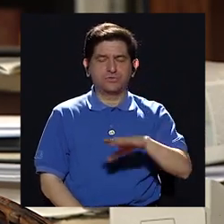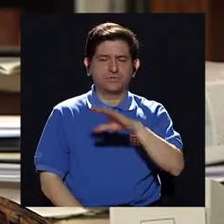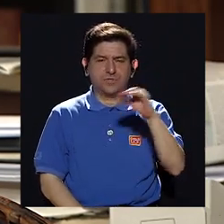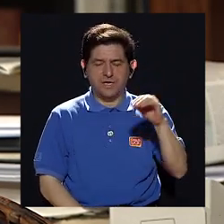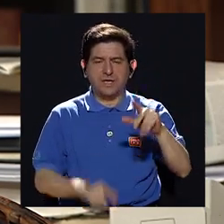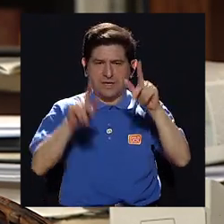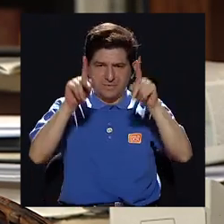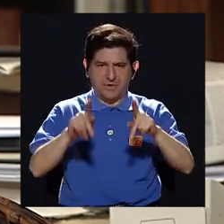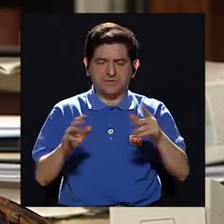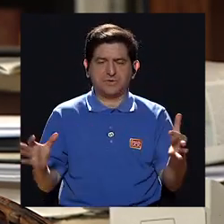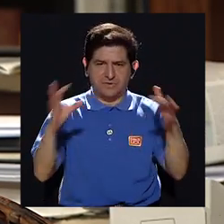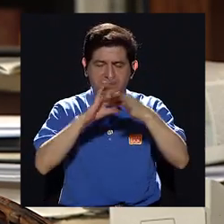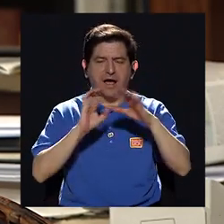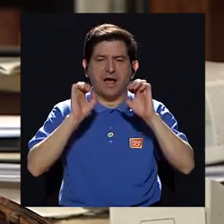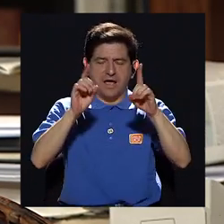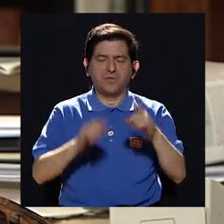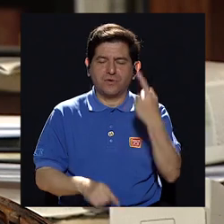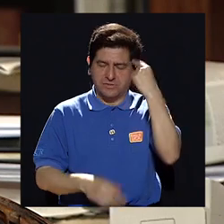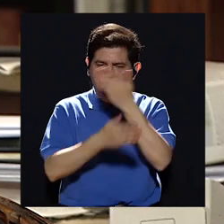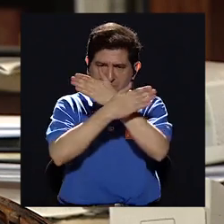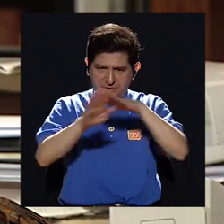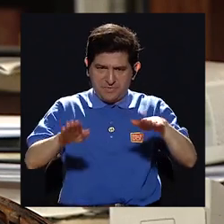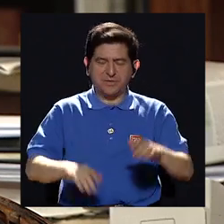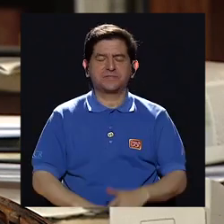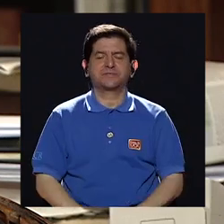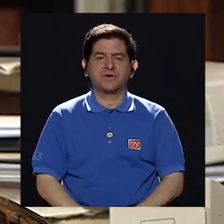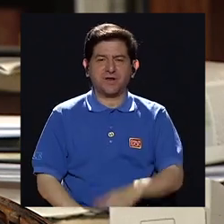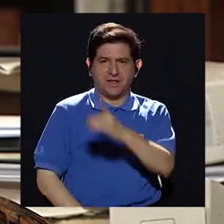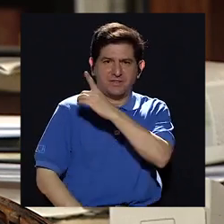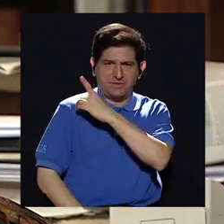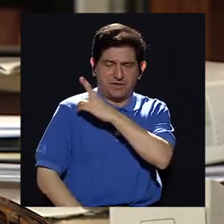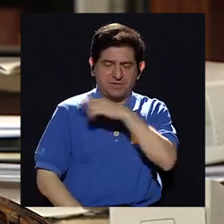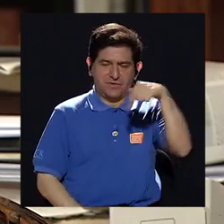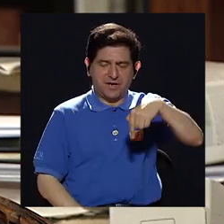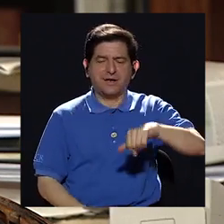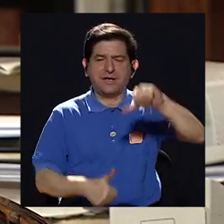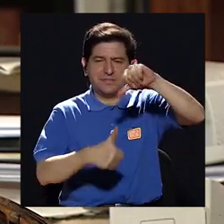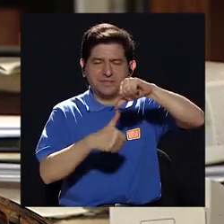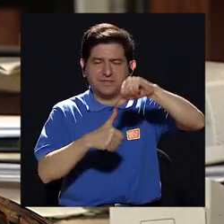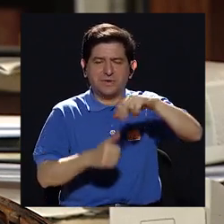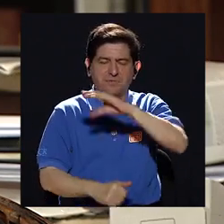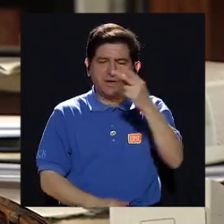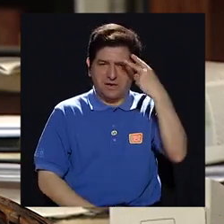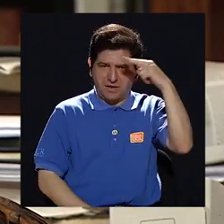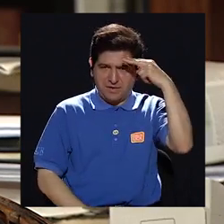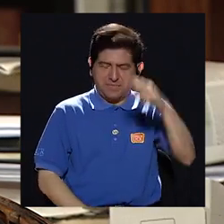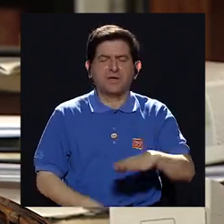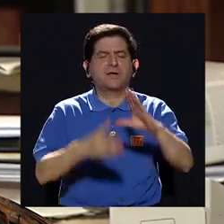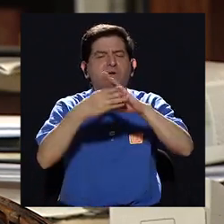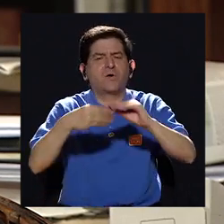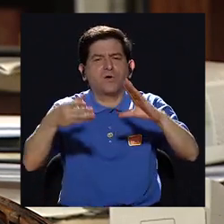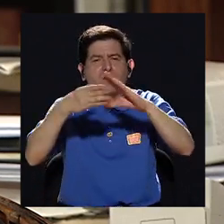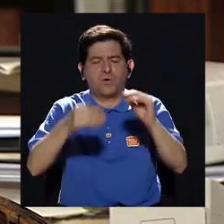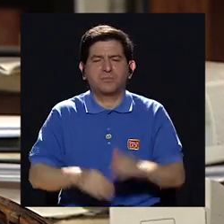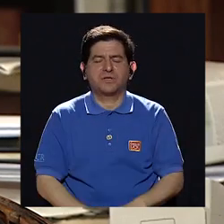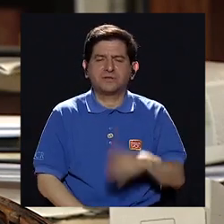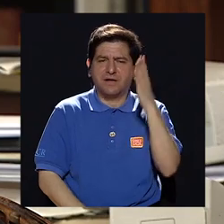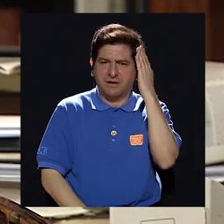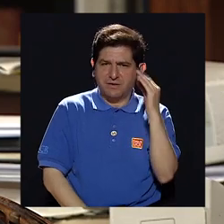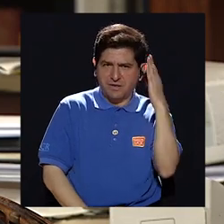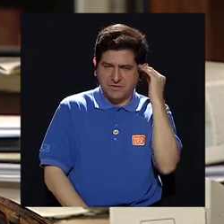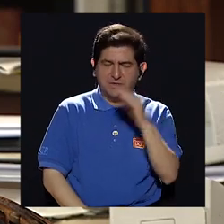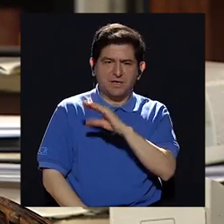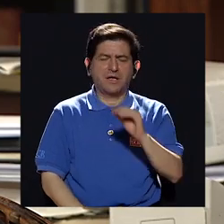también de Educación para la Paz, directora de Zahil, acá para Centroamérica y México, a comentarnos sobre esta